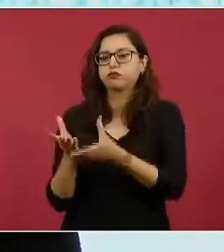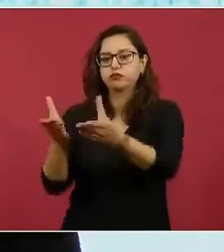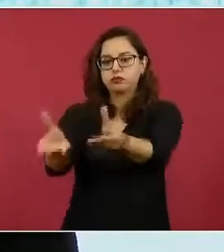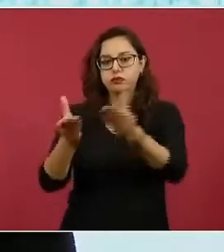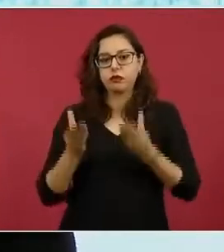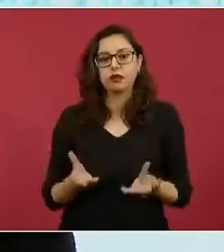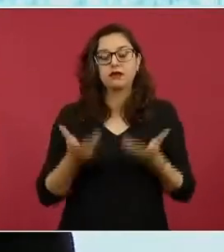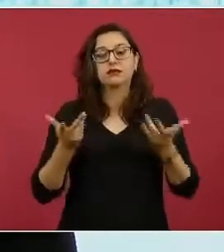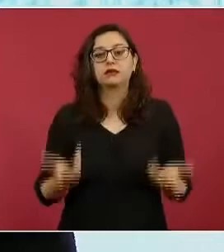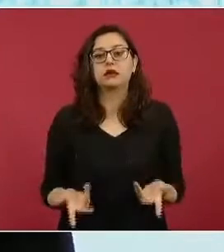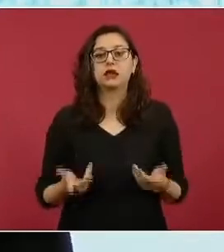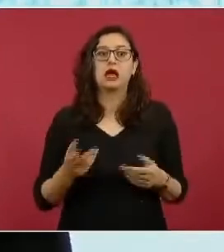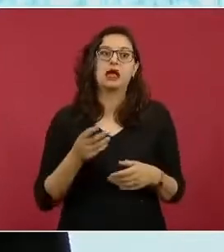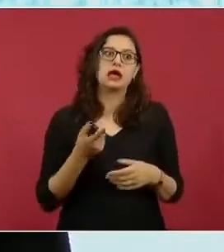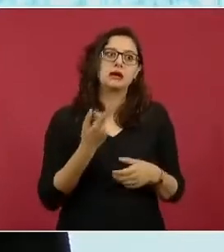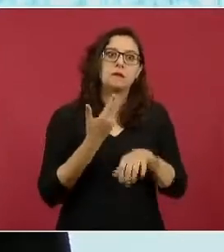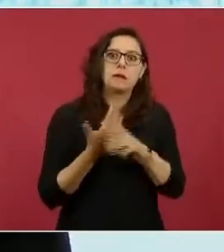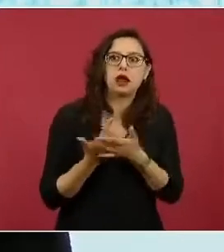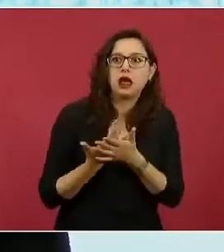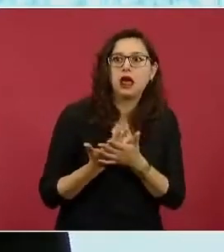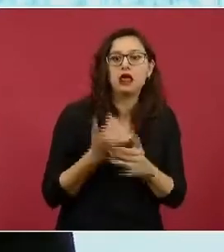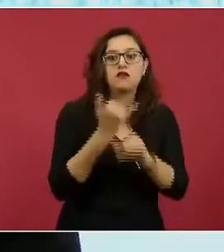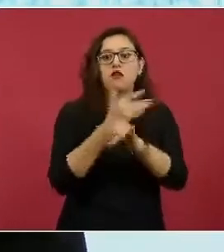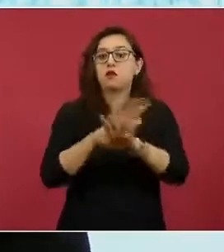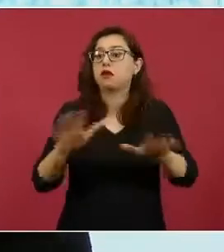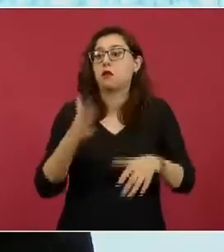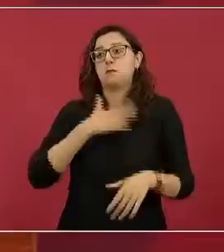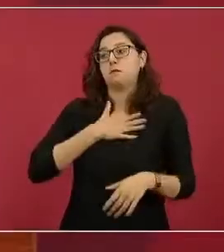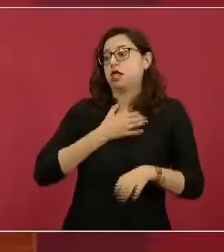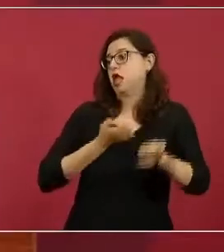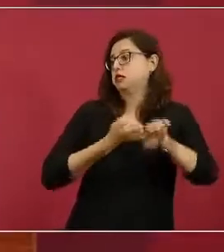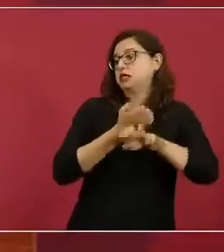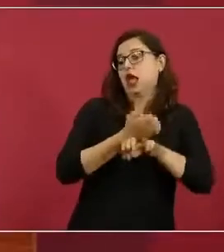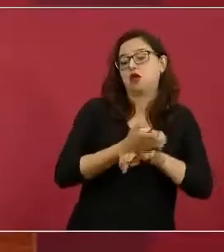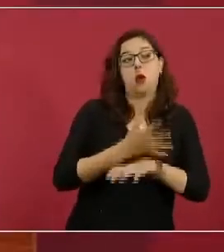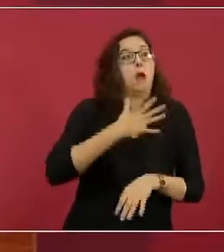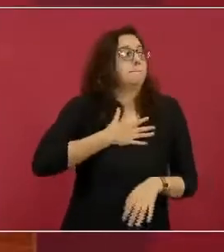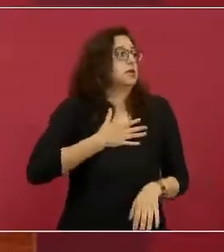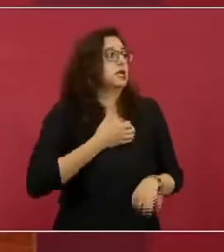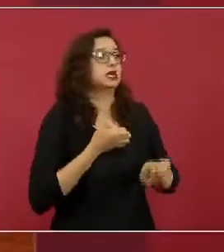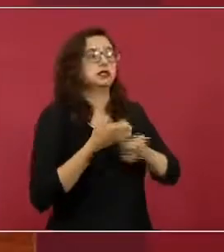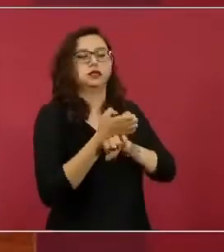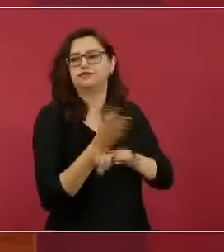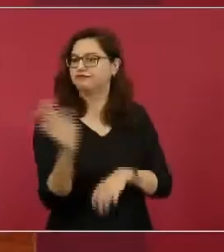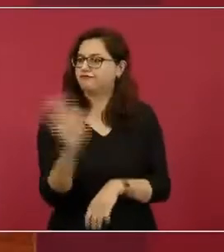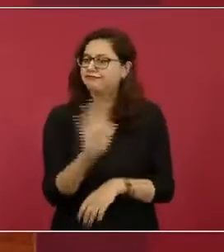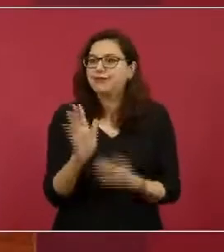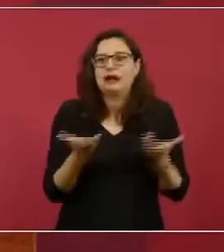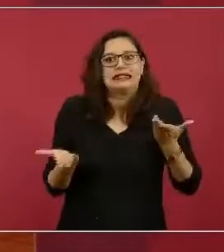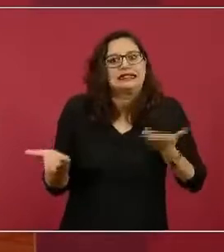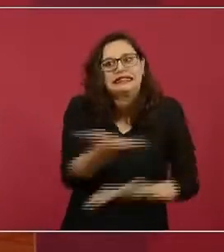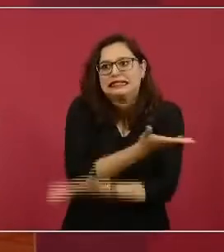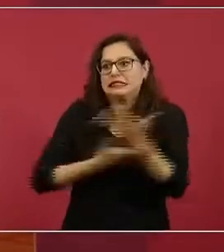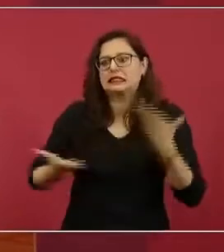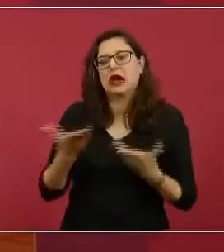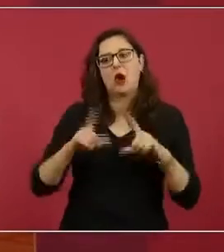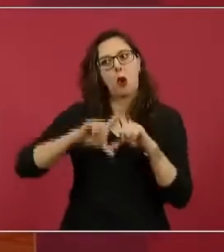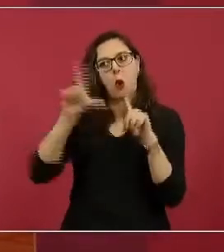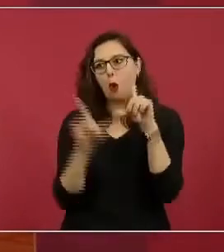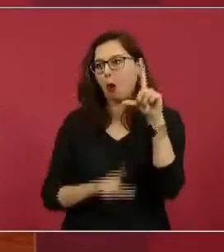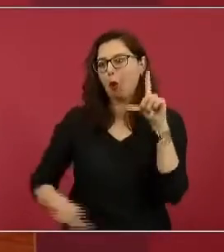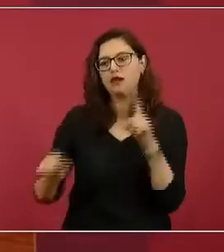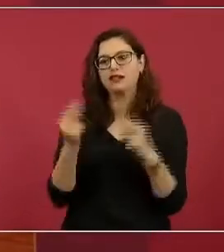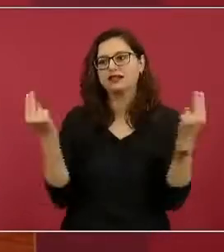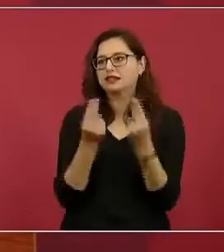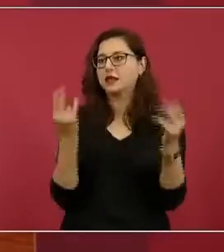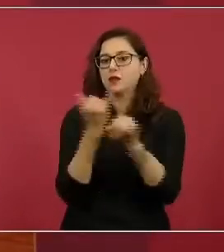personas tenemos que compartir información de manera muy importante. También que exista un repositorio para todas las bases de